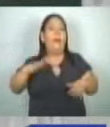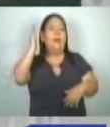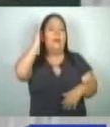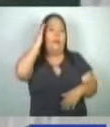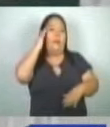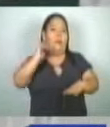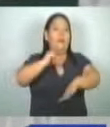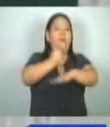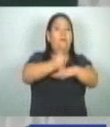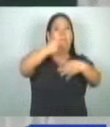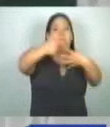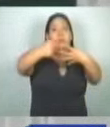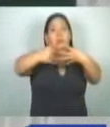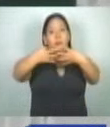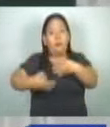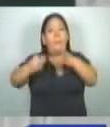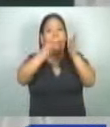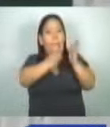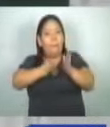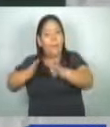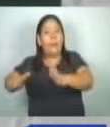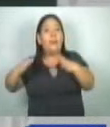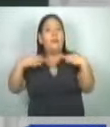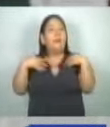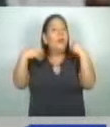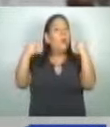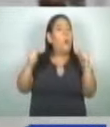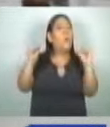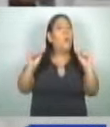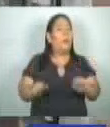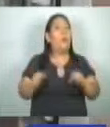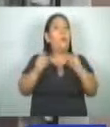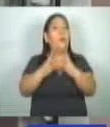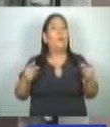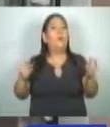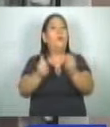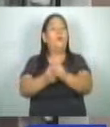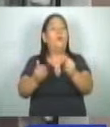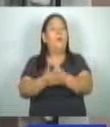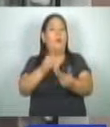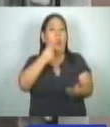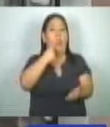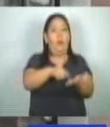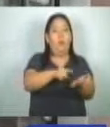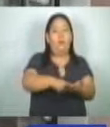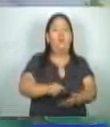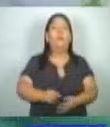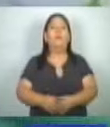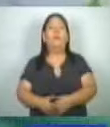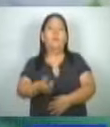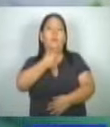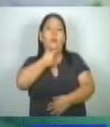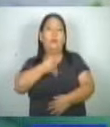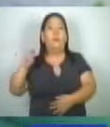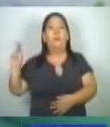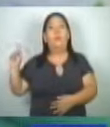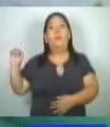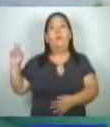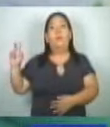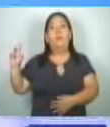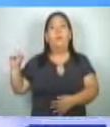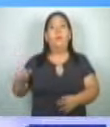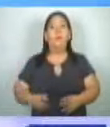políticas y un plan nacional de salud que solucione las problemáticas que denuncian. Un informe de Carla Araniva.